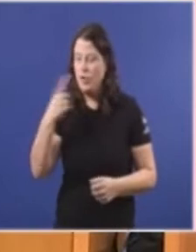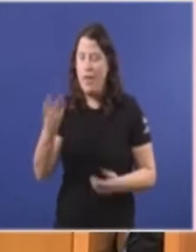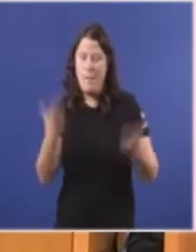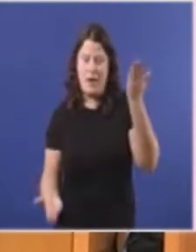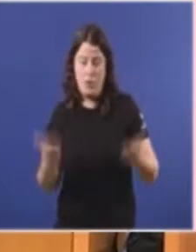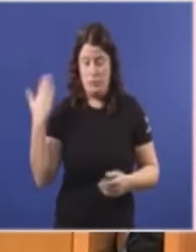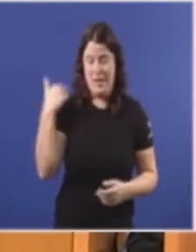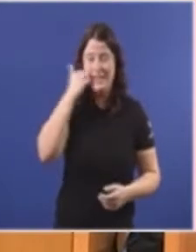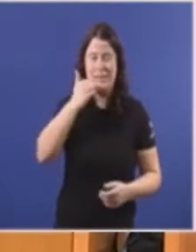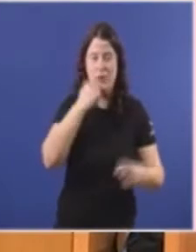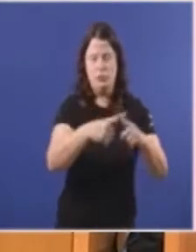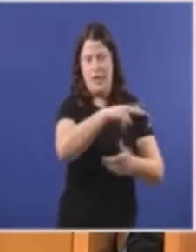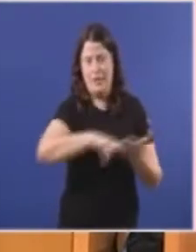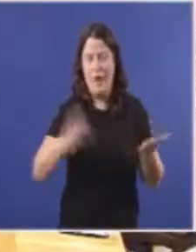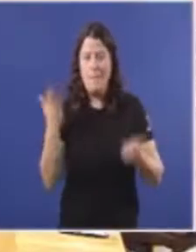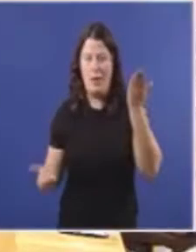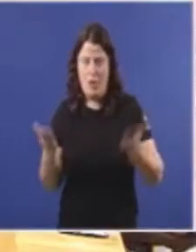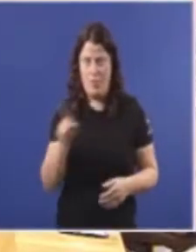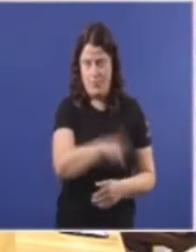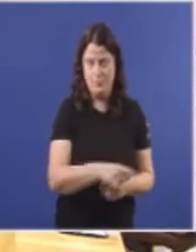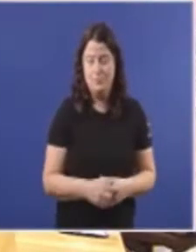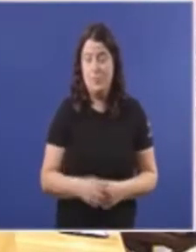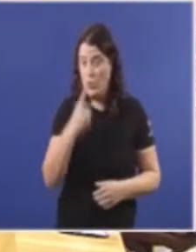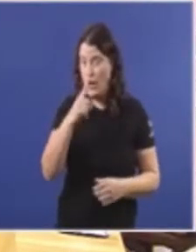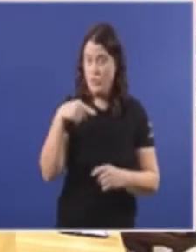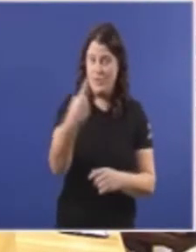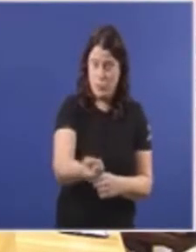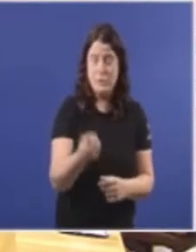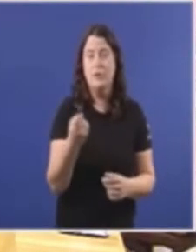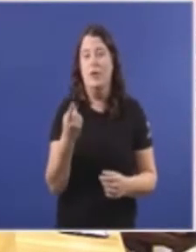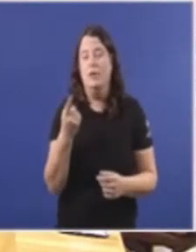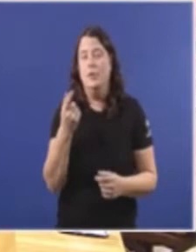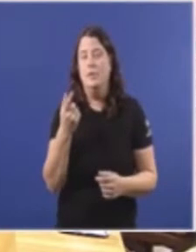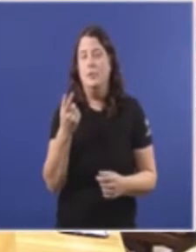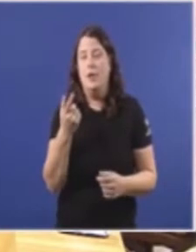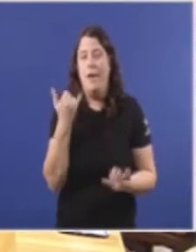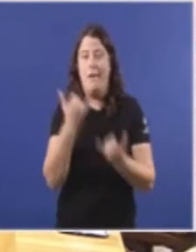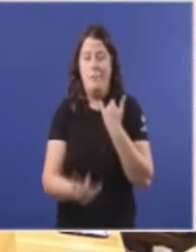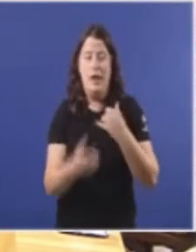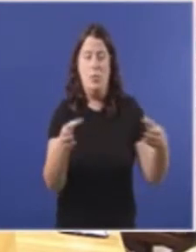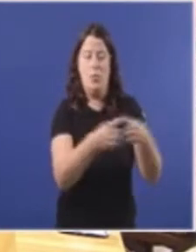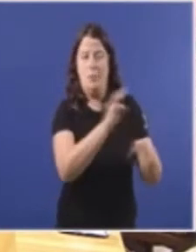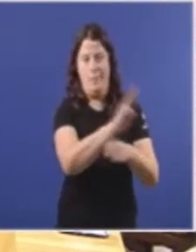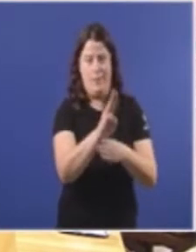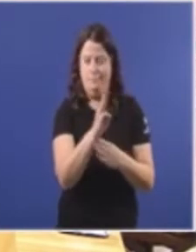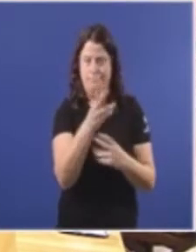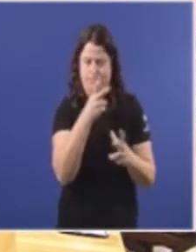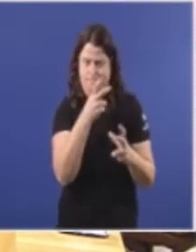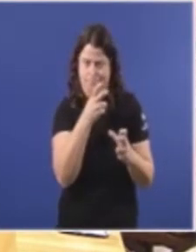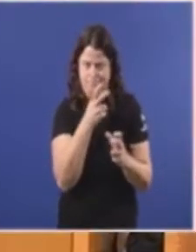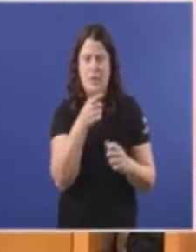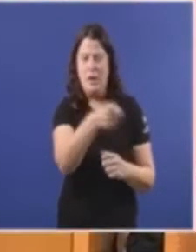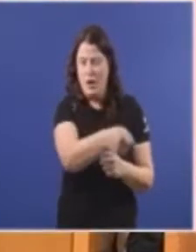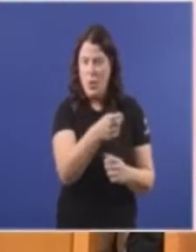este sábado Por la Xunta de Galicia Un ano despois Atopámonos coa peor cara do Partido Popular Coa cara da